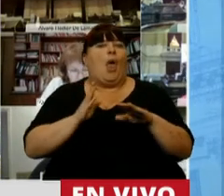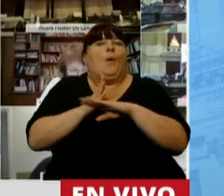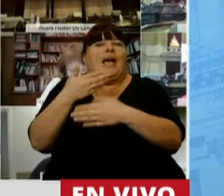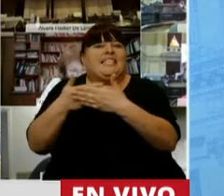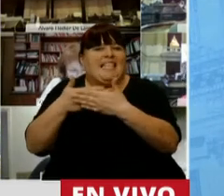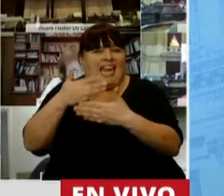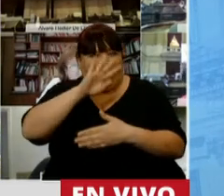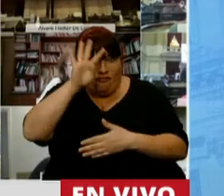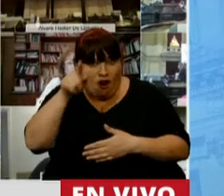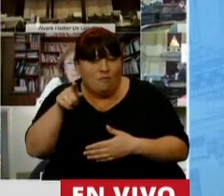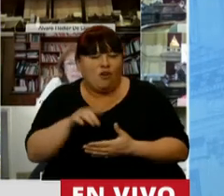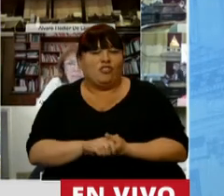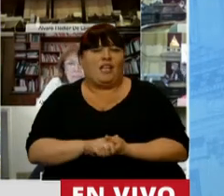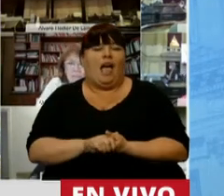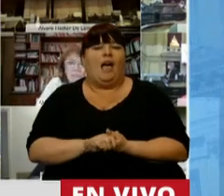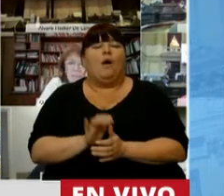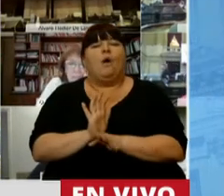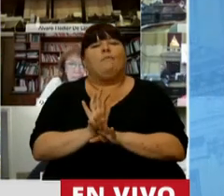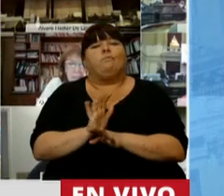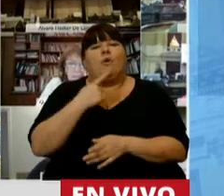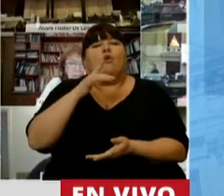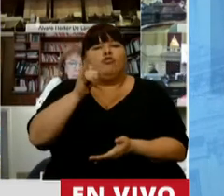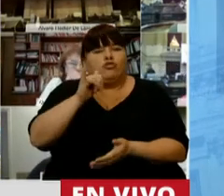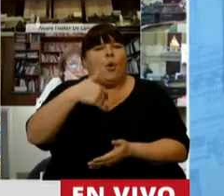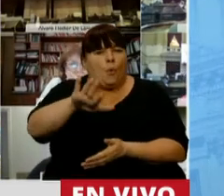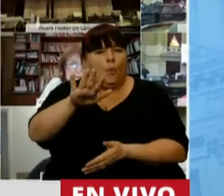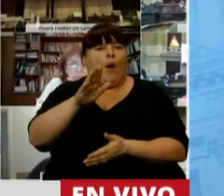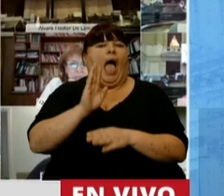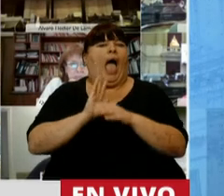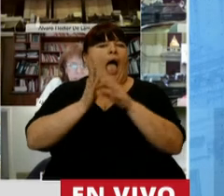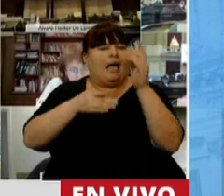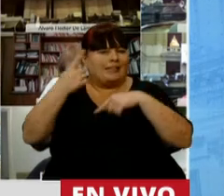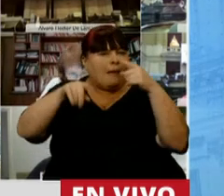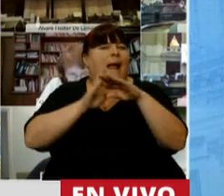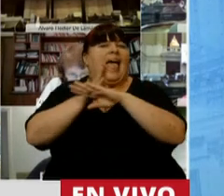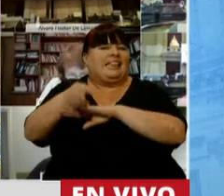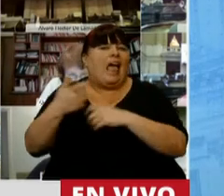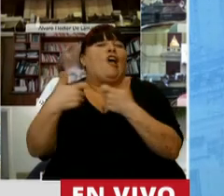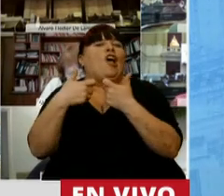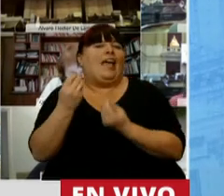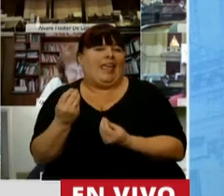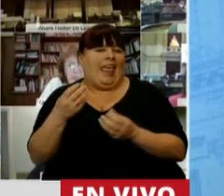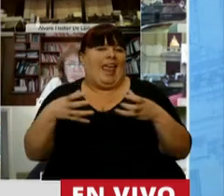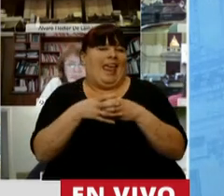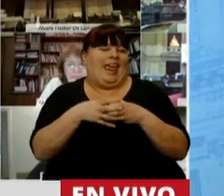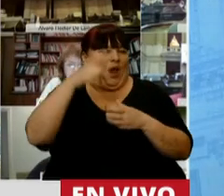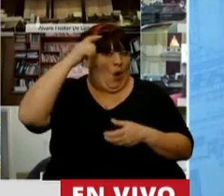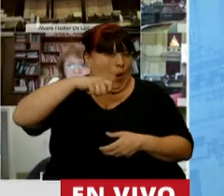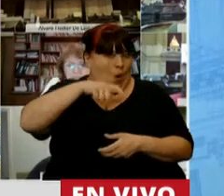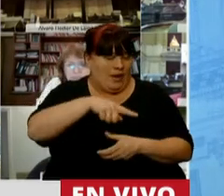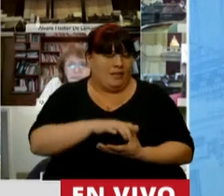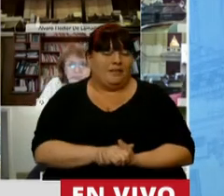provincia bajo la promesa de gestionarles el ingreso con la complicidad del Partido Judicial